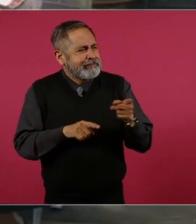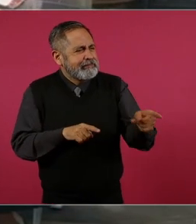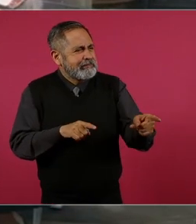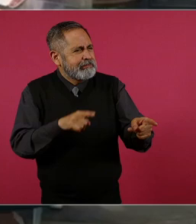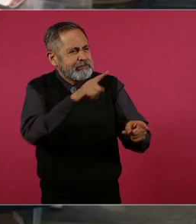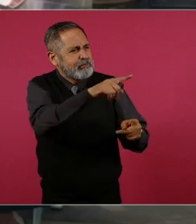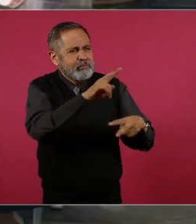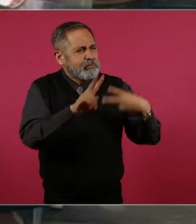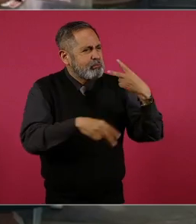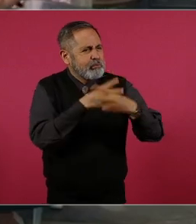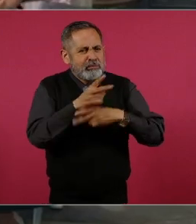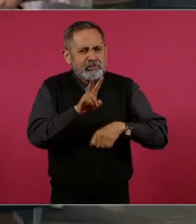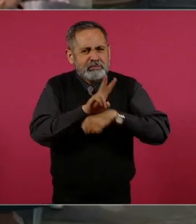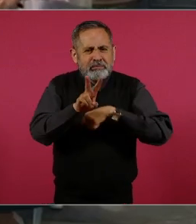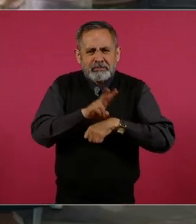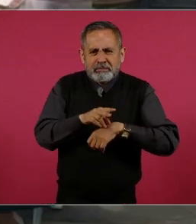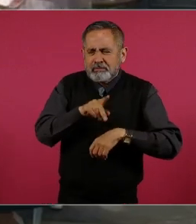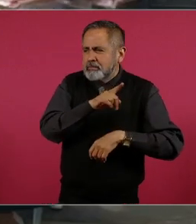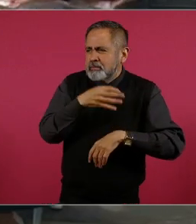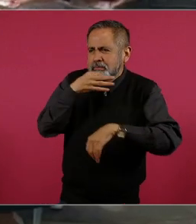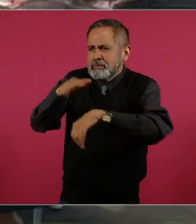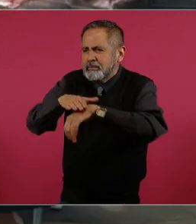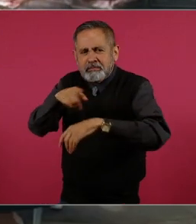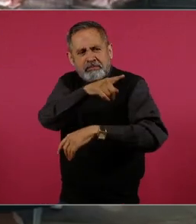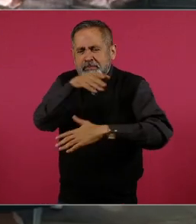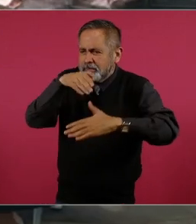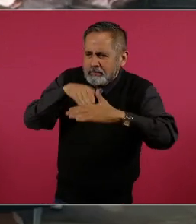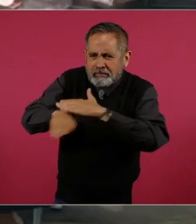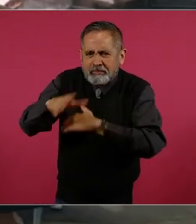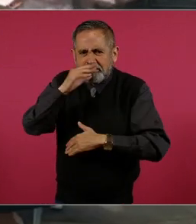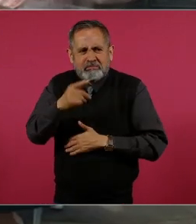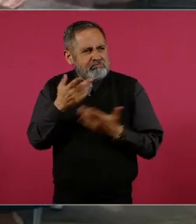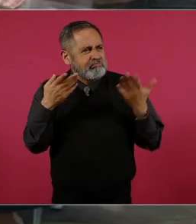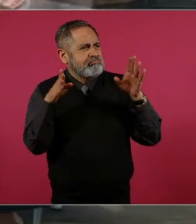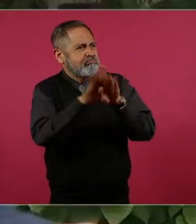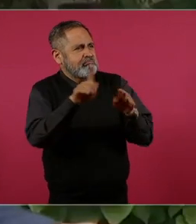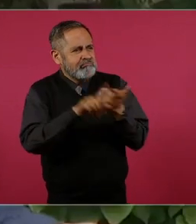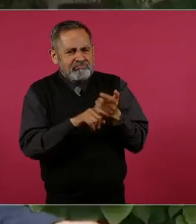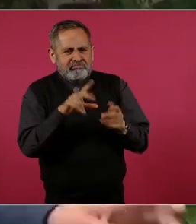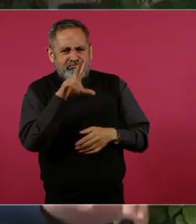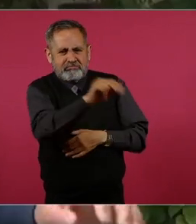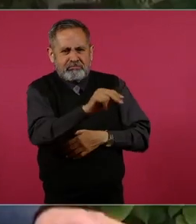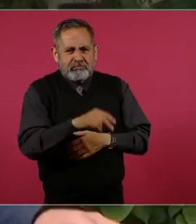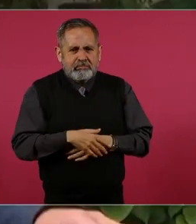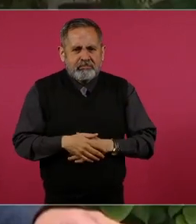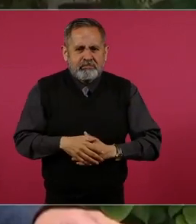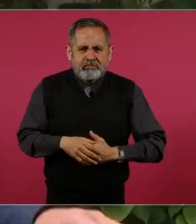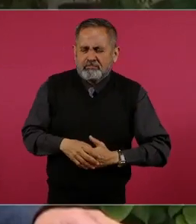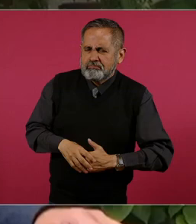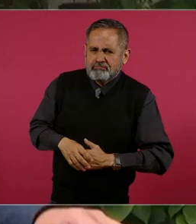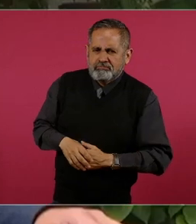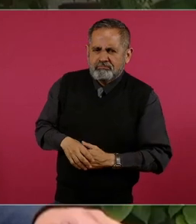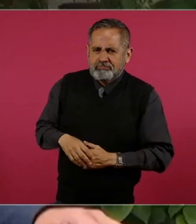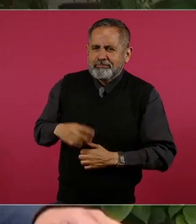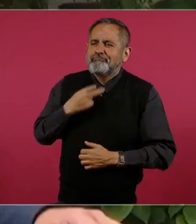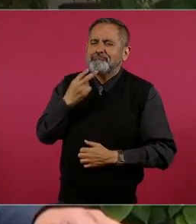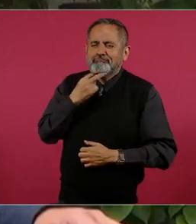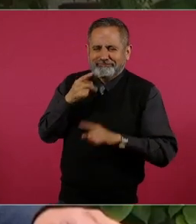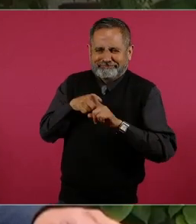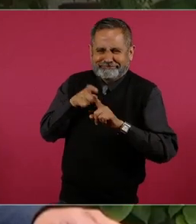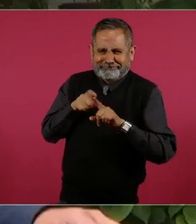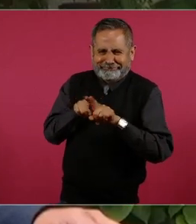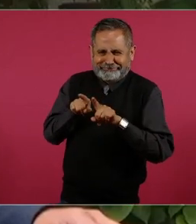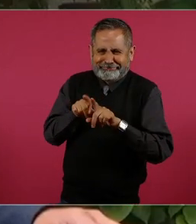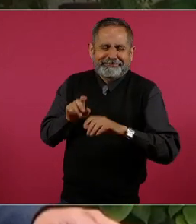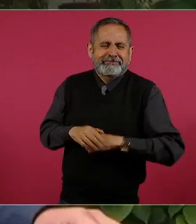a dejar entrar, ya avisaron que te la van a hacer de jamón, Vicente. Pues, mira,